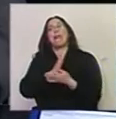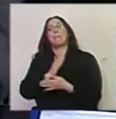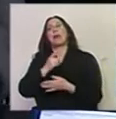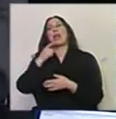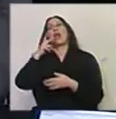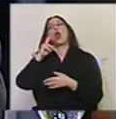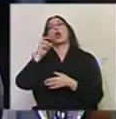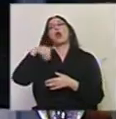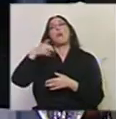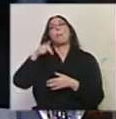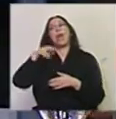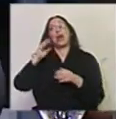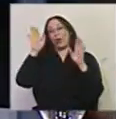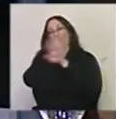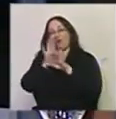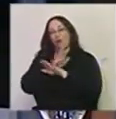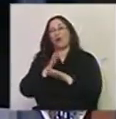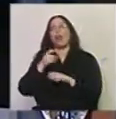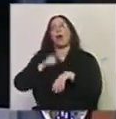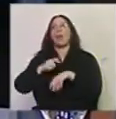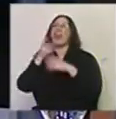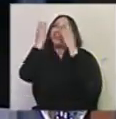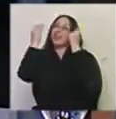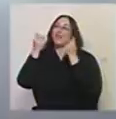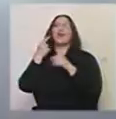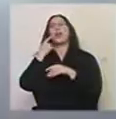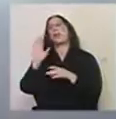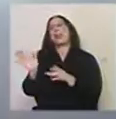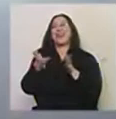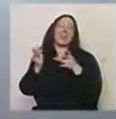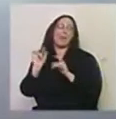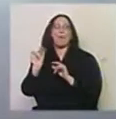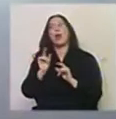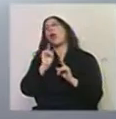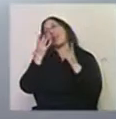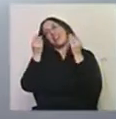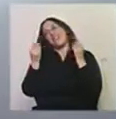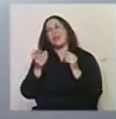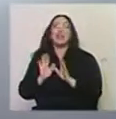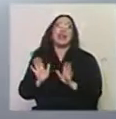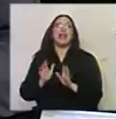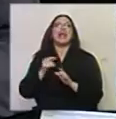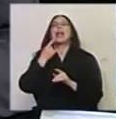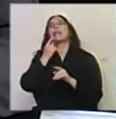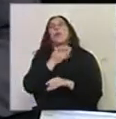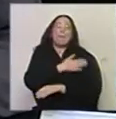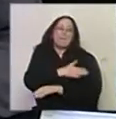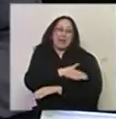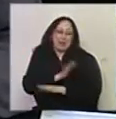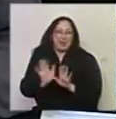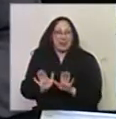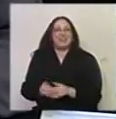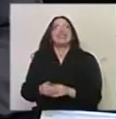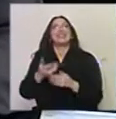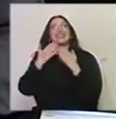equivocarme. Entonces, ella ahora disfruta con eso. No, no, no lo disfruto. Es como... Gracias, Sergio. Es un nimo. Por favor, un placer